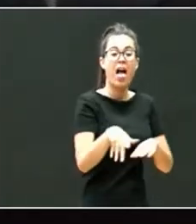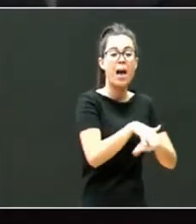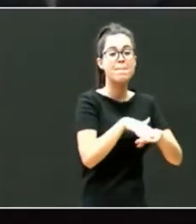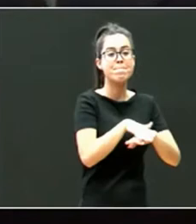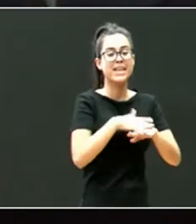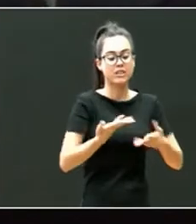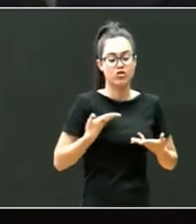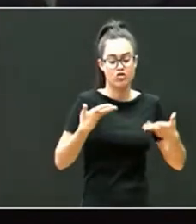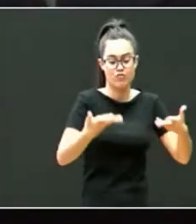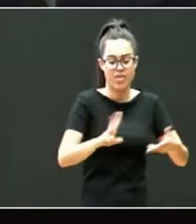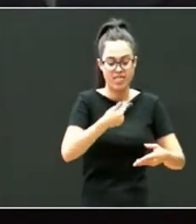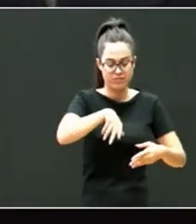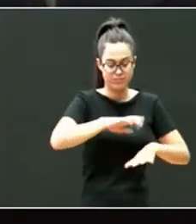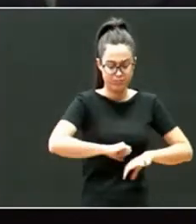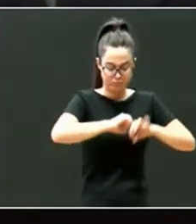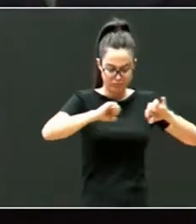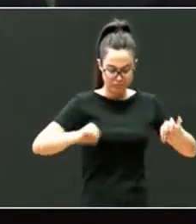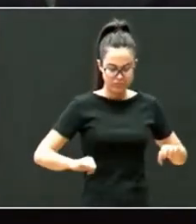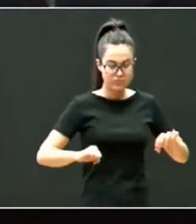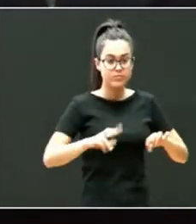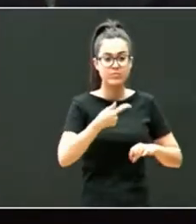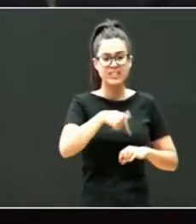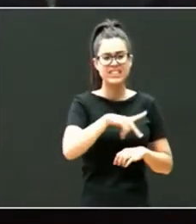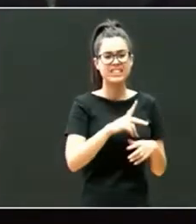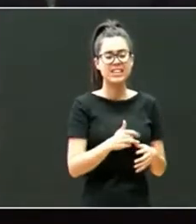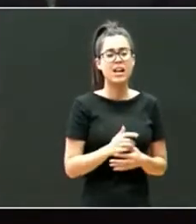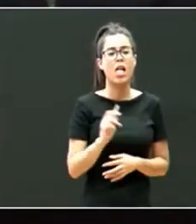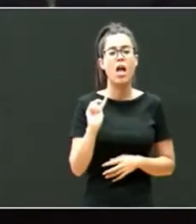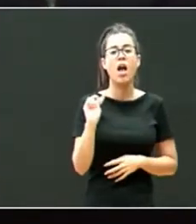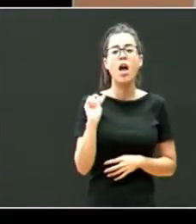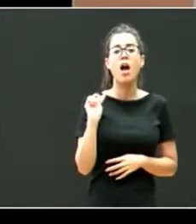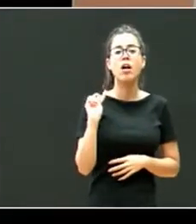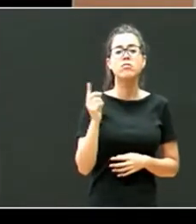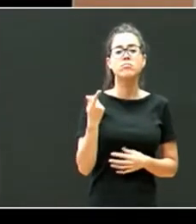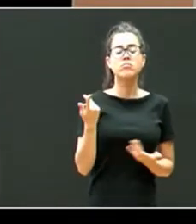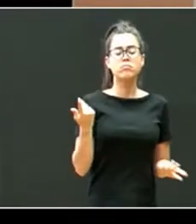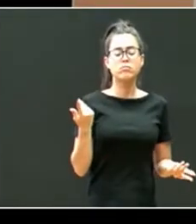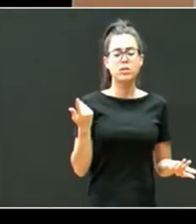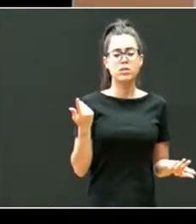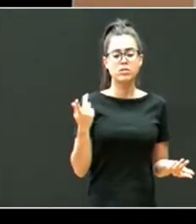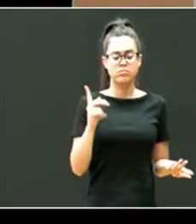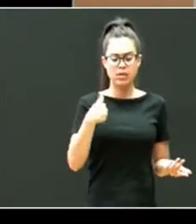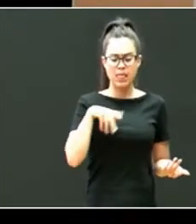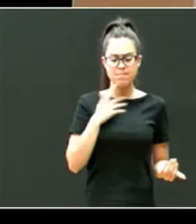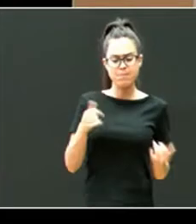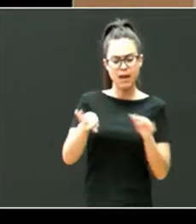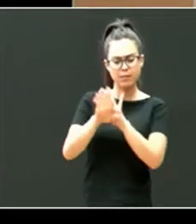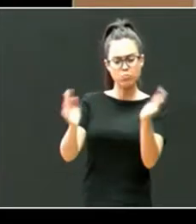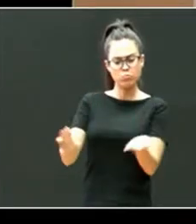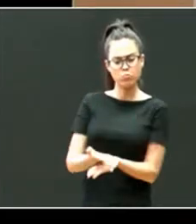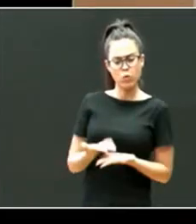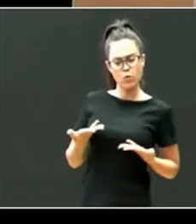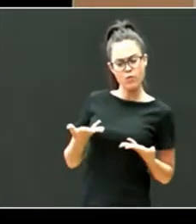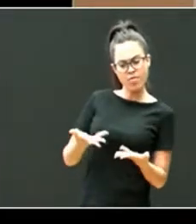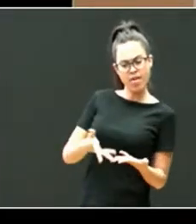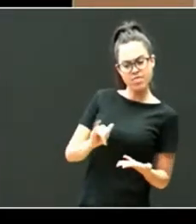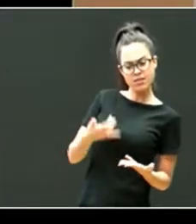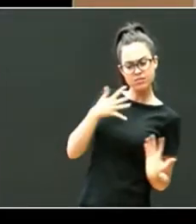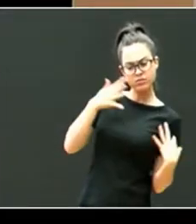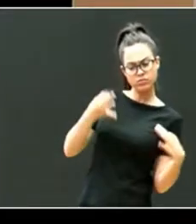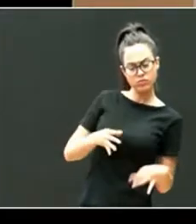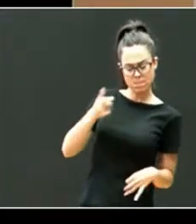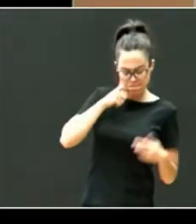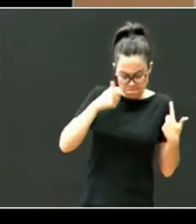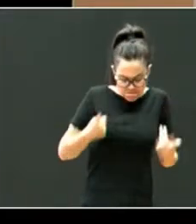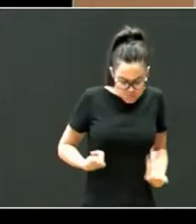en los otros Es la primera impresión de cuán confiable y seguro es el mundo que hay ahí fuera ¿Qué me dicen mi cuerpo y mis